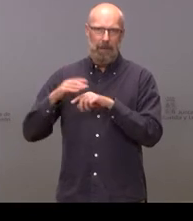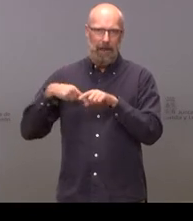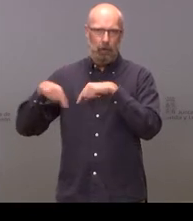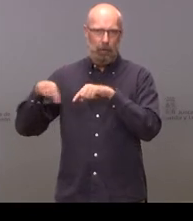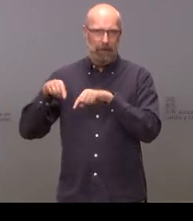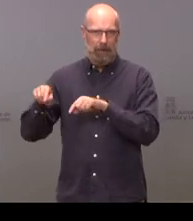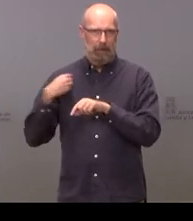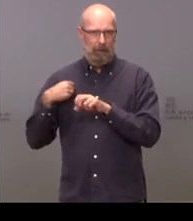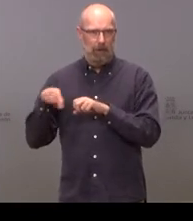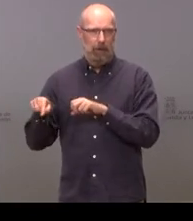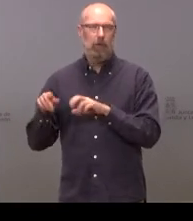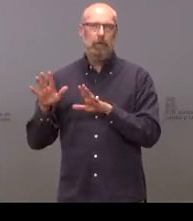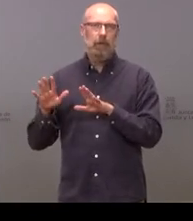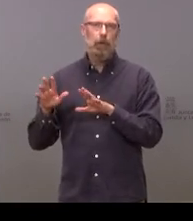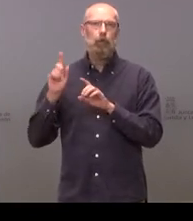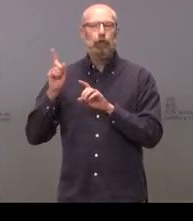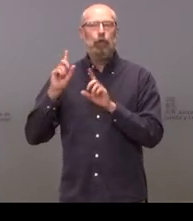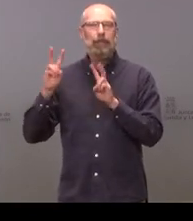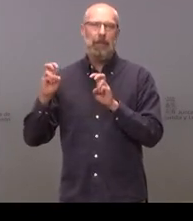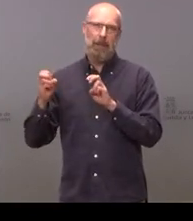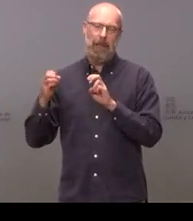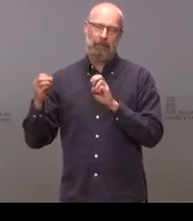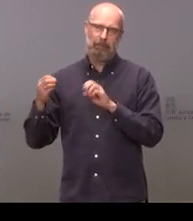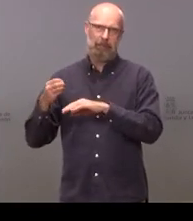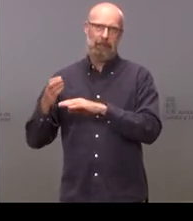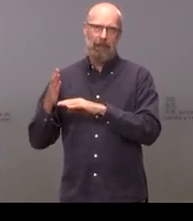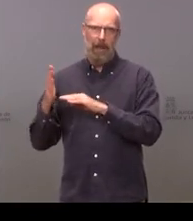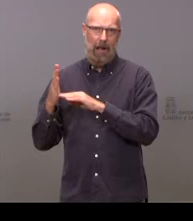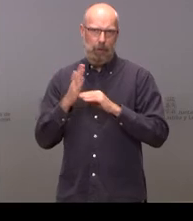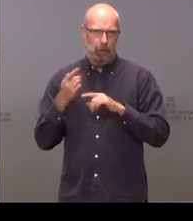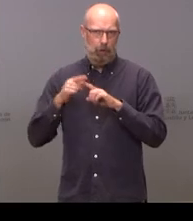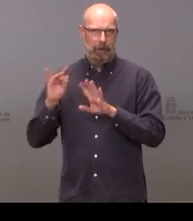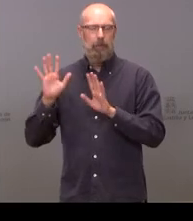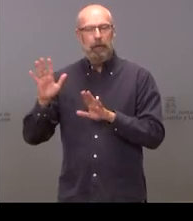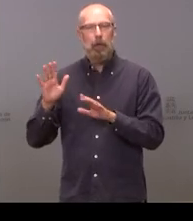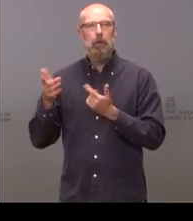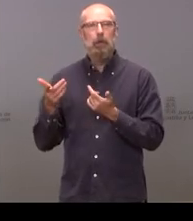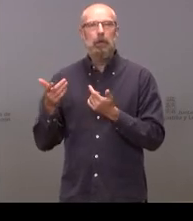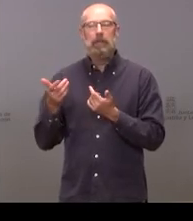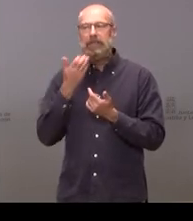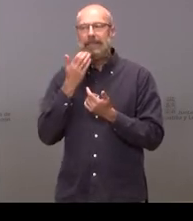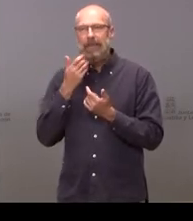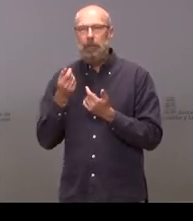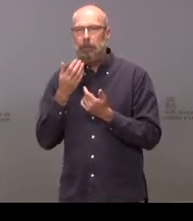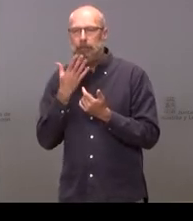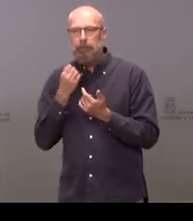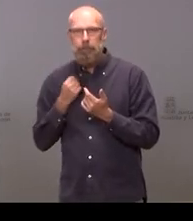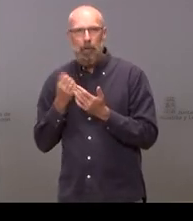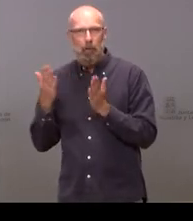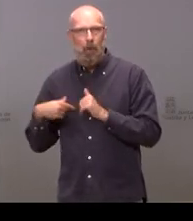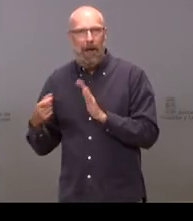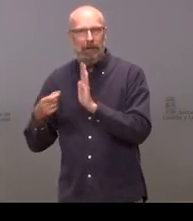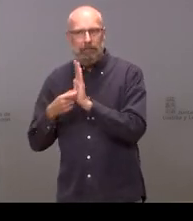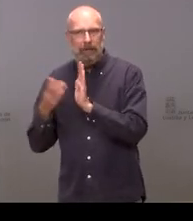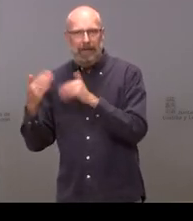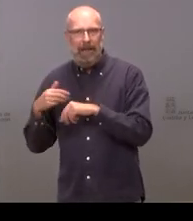transporte pero queríamos también conocer una valoración de esa ausencia y si prevén hacer algún tipo de gestión